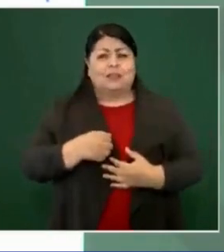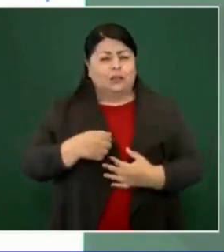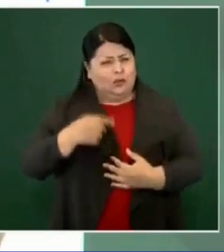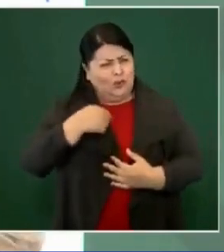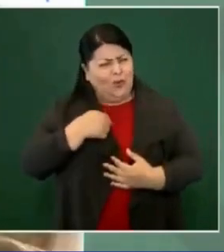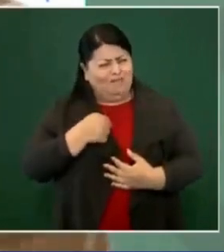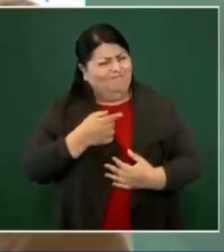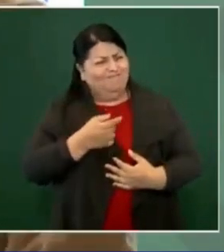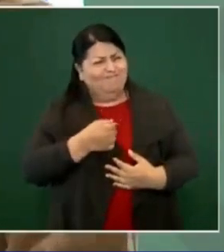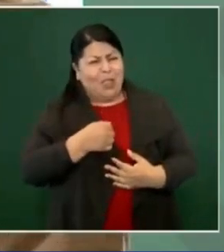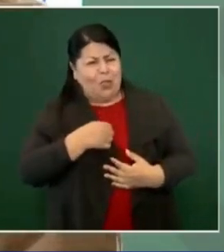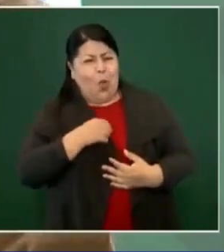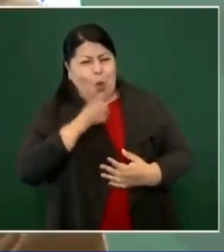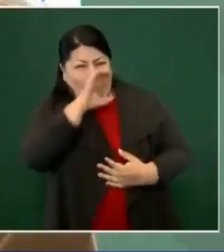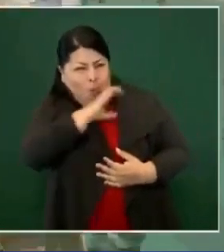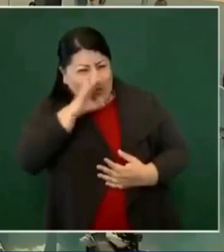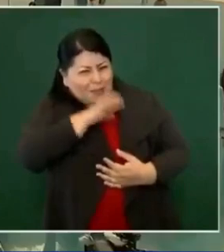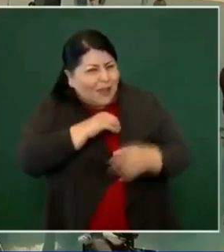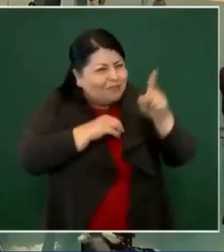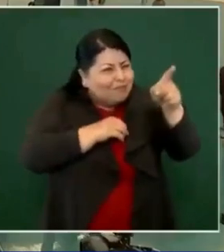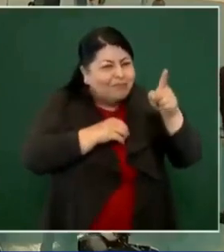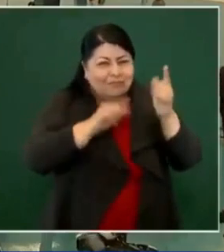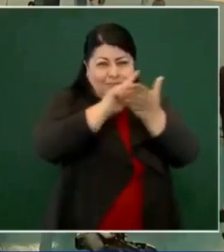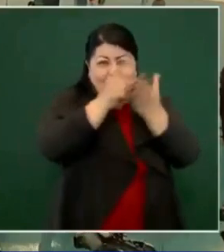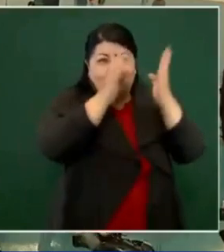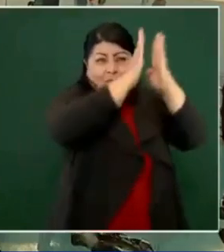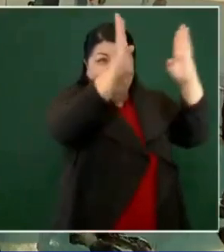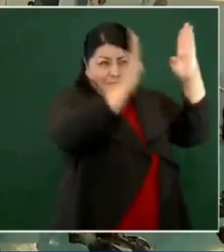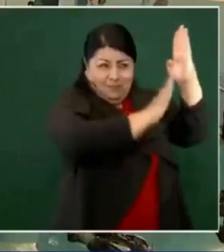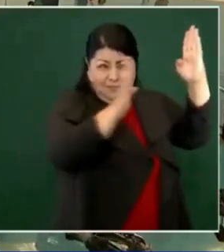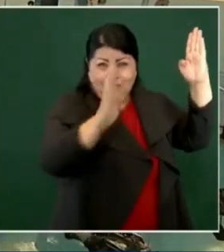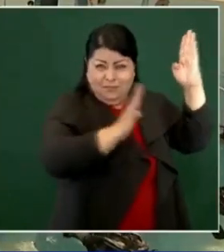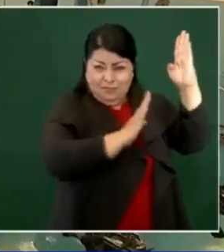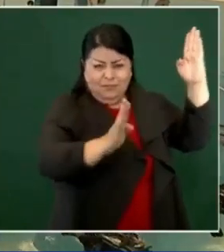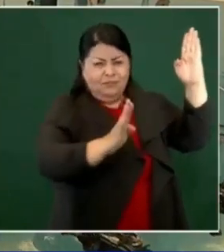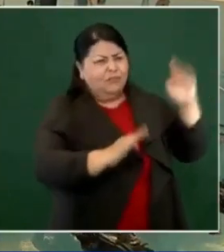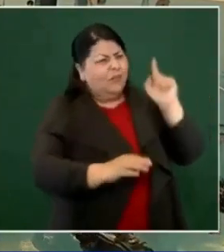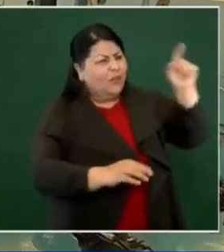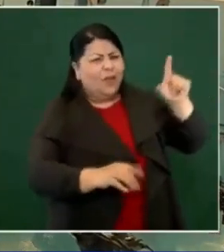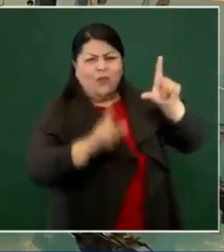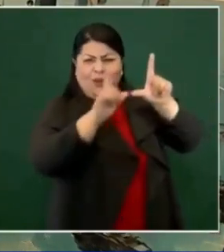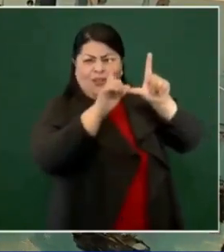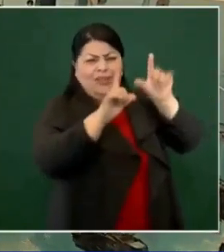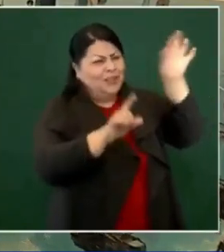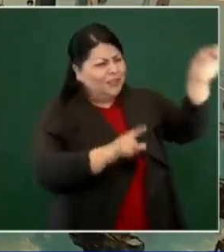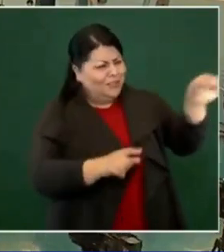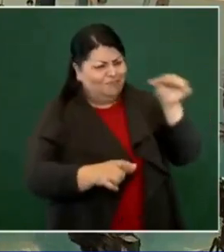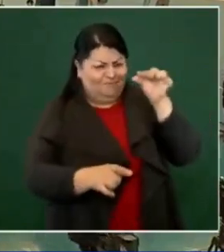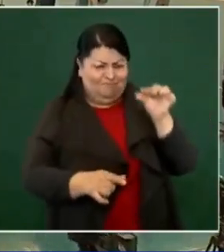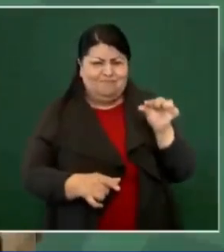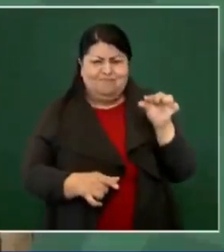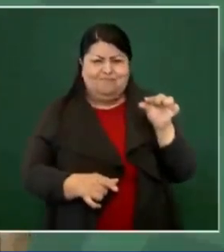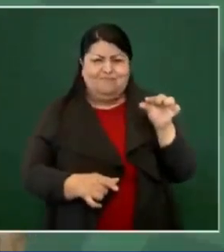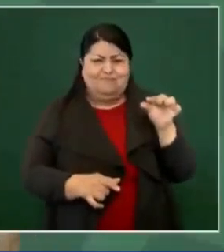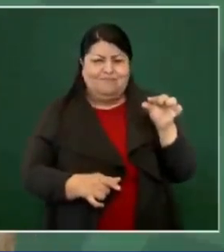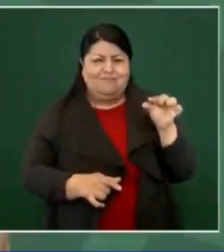llamó la atención que en su biblioteca tenía una tarjetita y